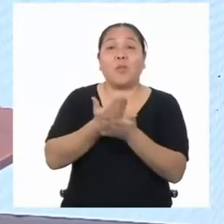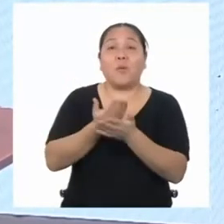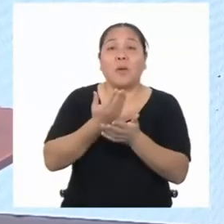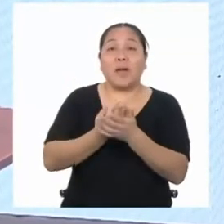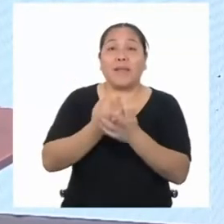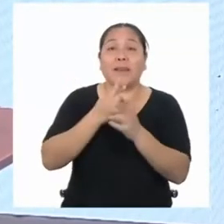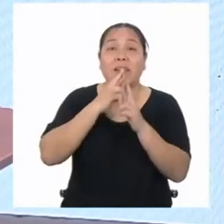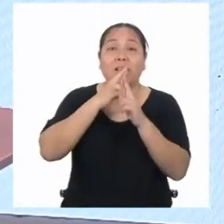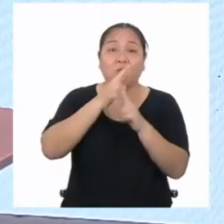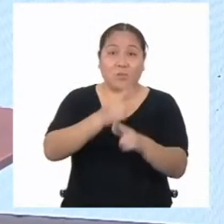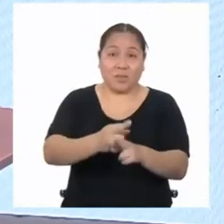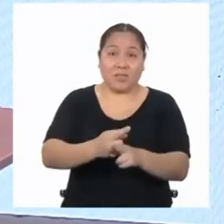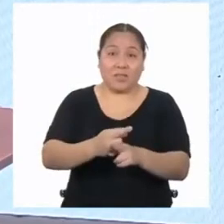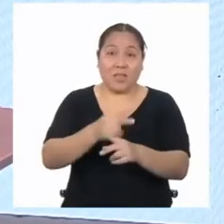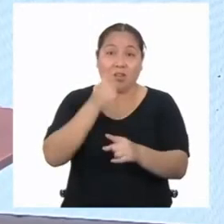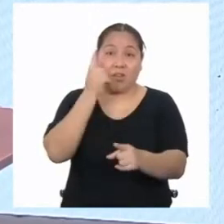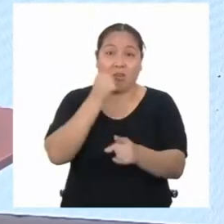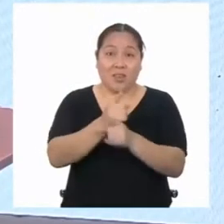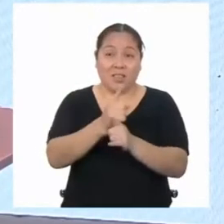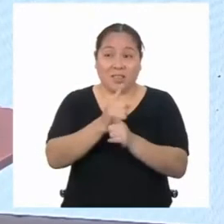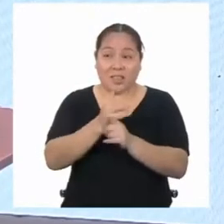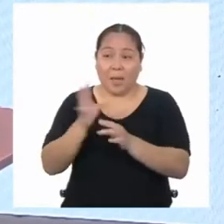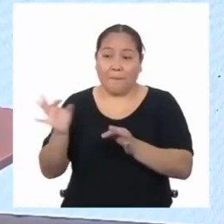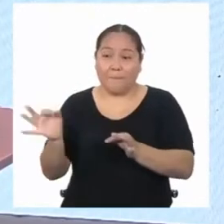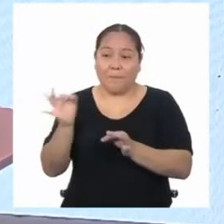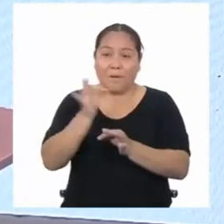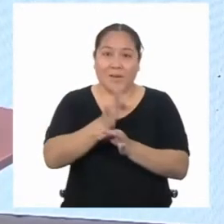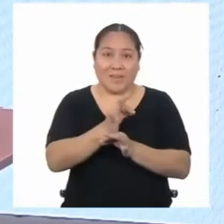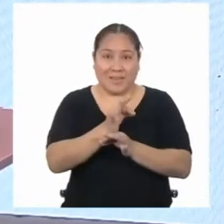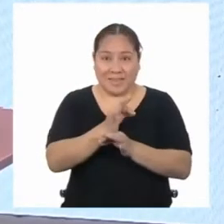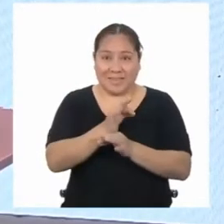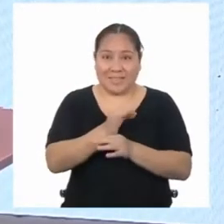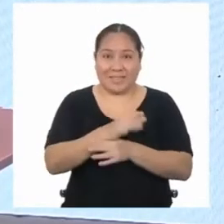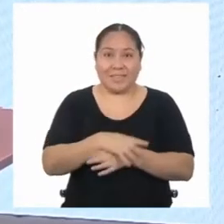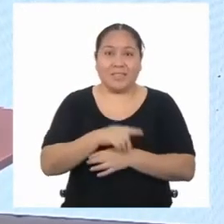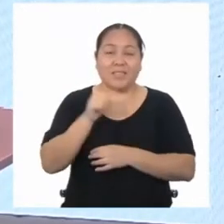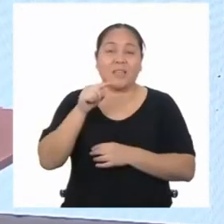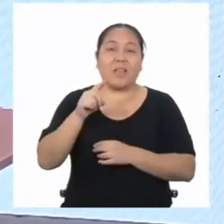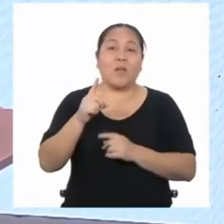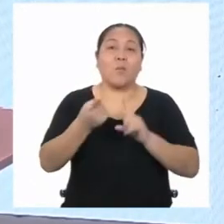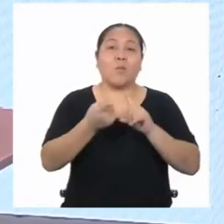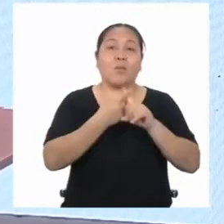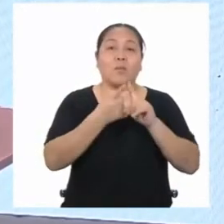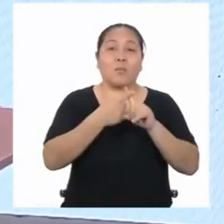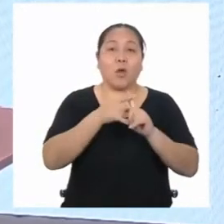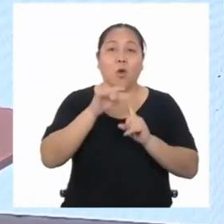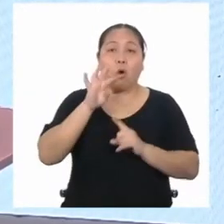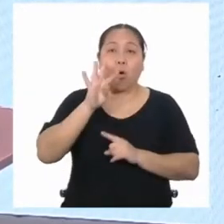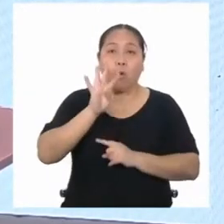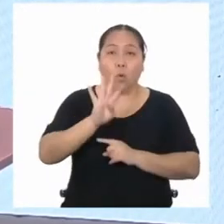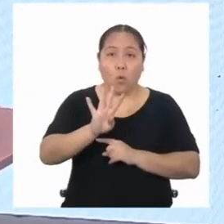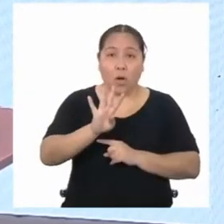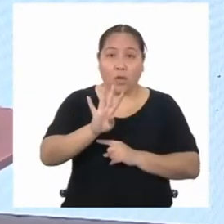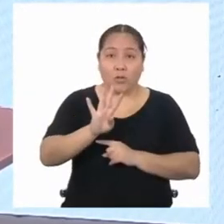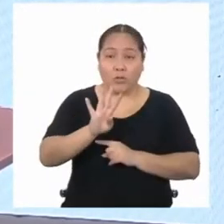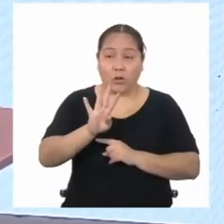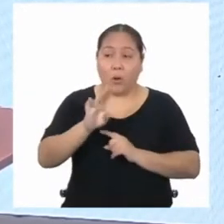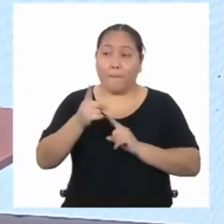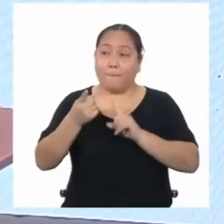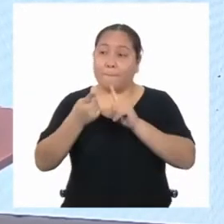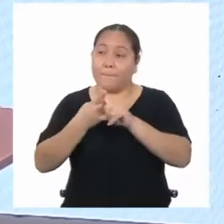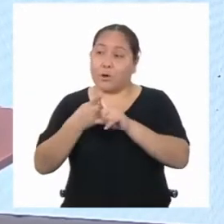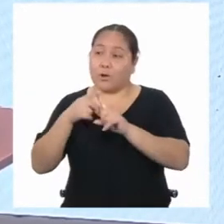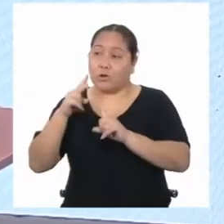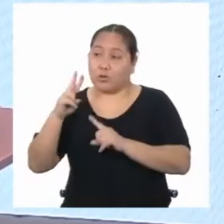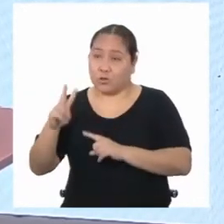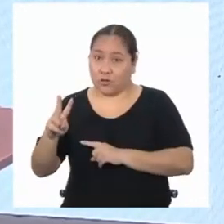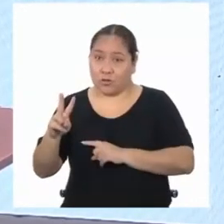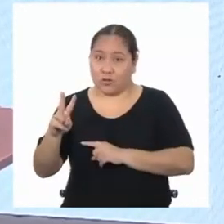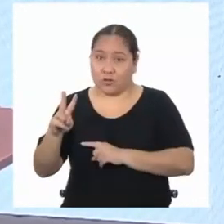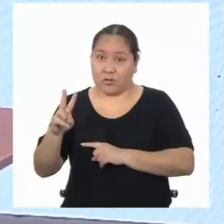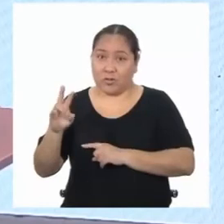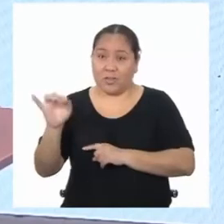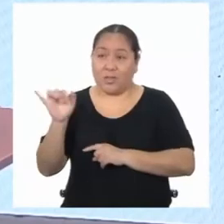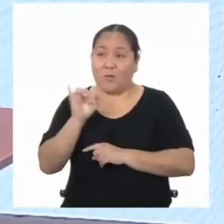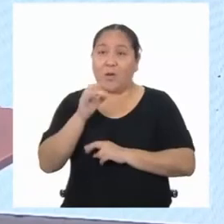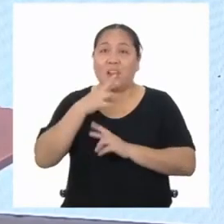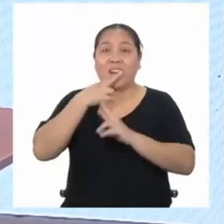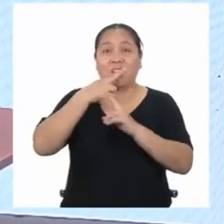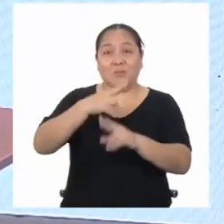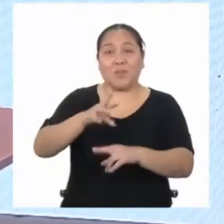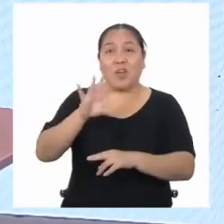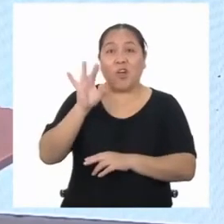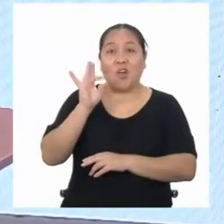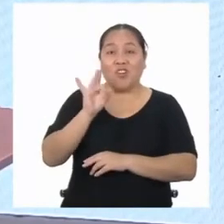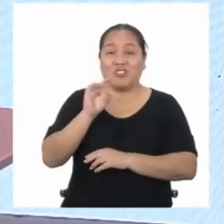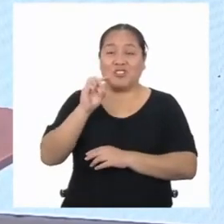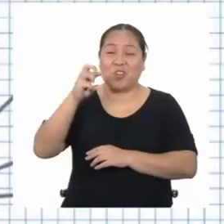apliquen los nuevos valores a la fórmula. Si multiplicamos 4 de largo por el 2 que obtuvimos para el ancho, tenemos como resultado